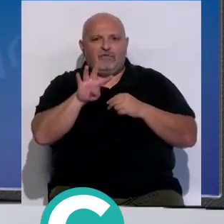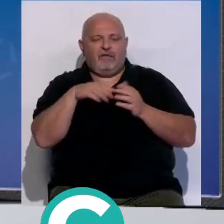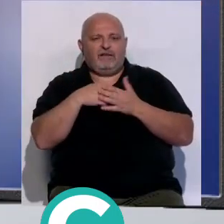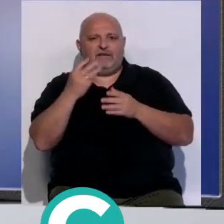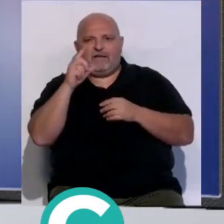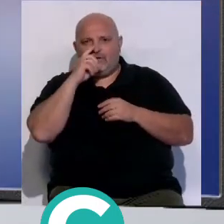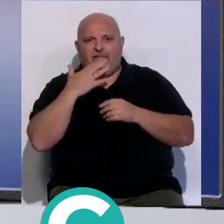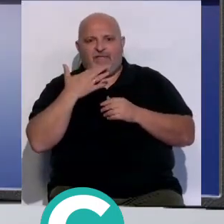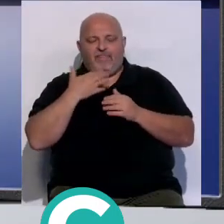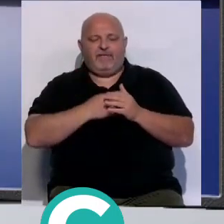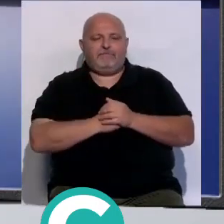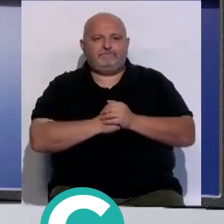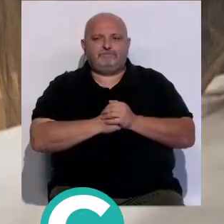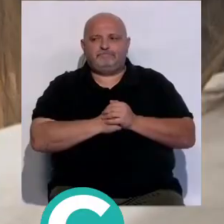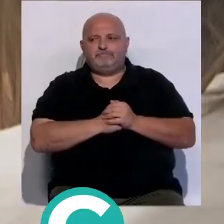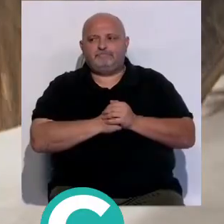y 30 años